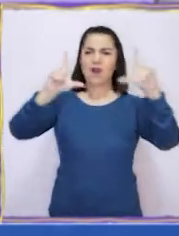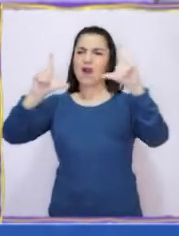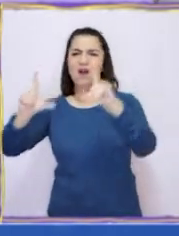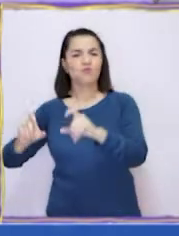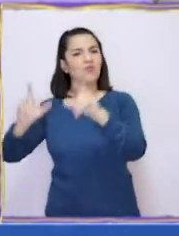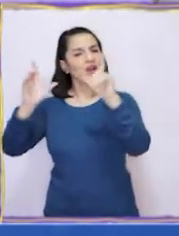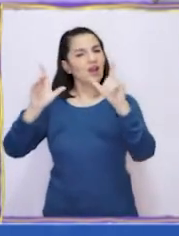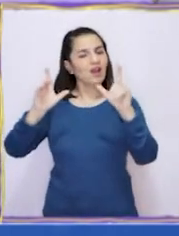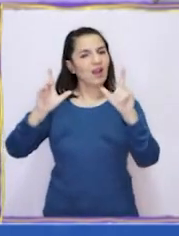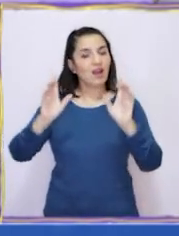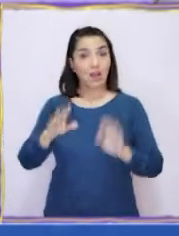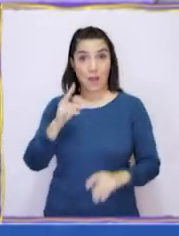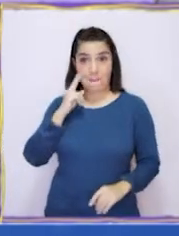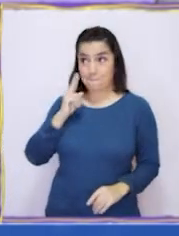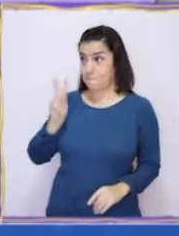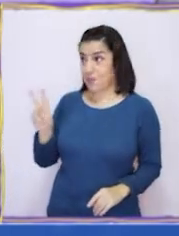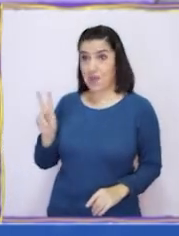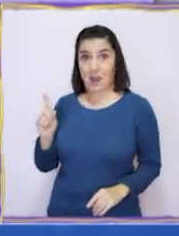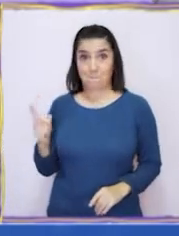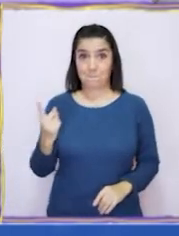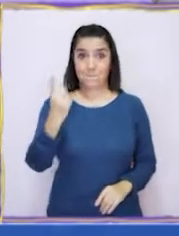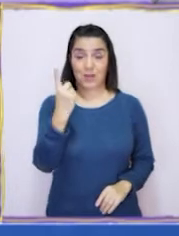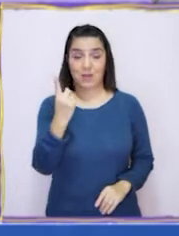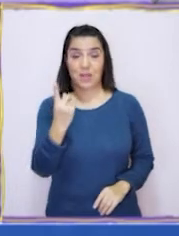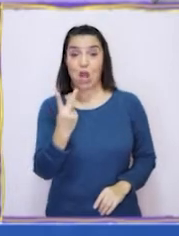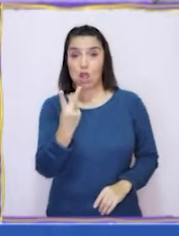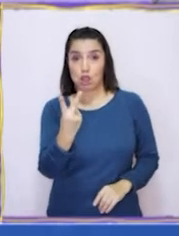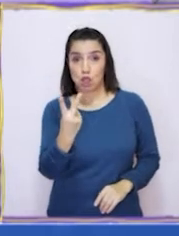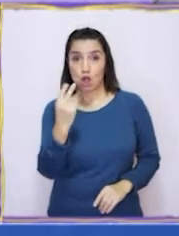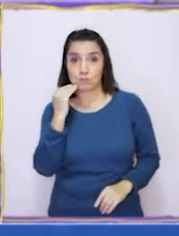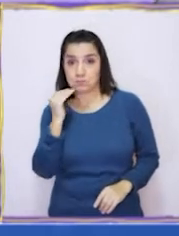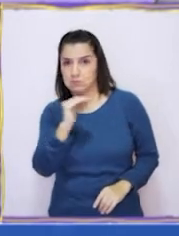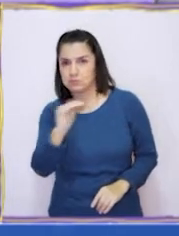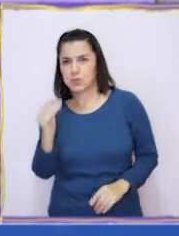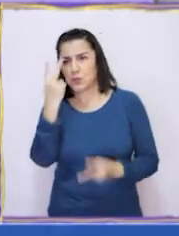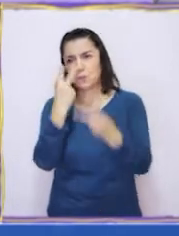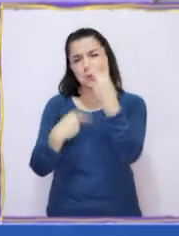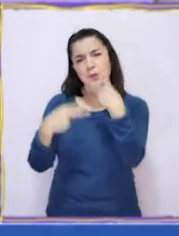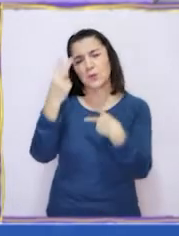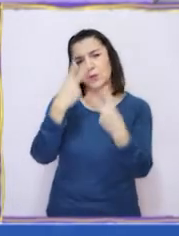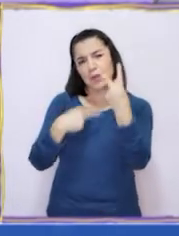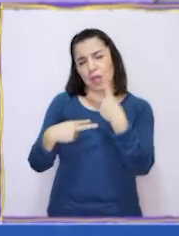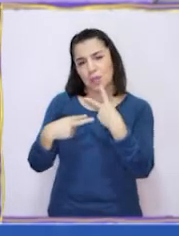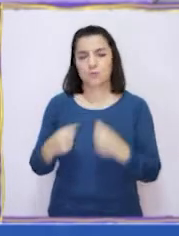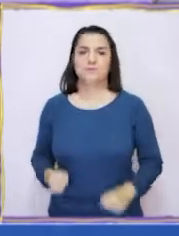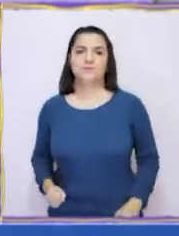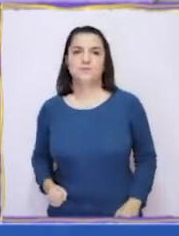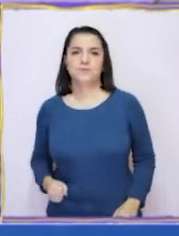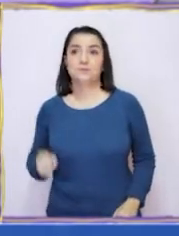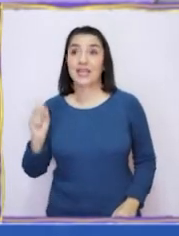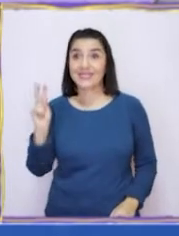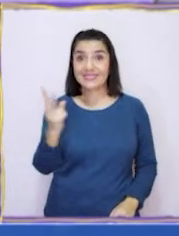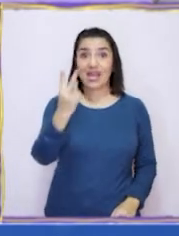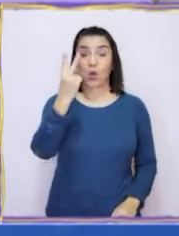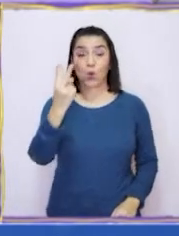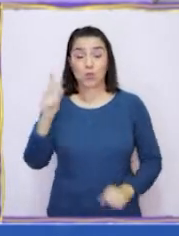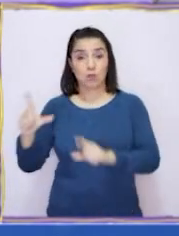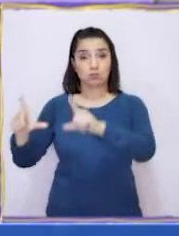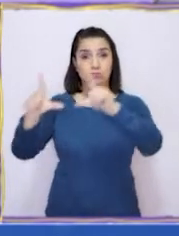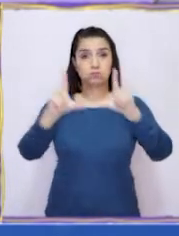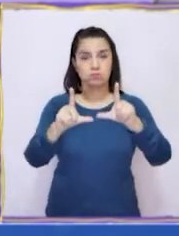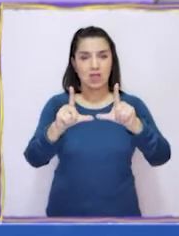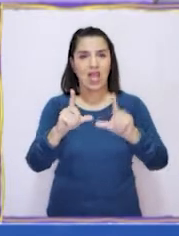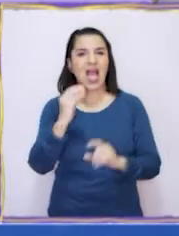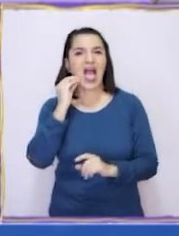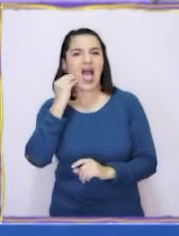imágenes con fotos. ¡Miren! En la primera aparecen dos niños llorando. ¡A ver la segunda! ¡Guau!